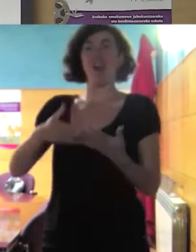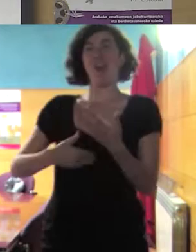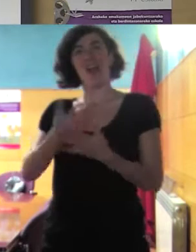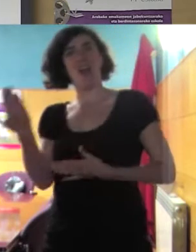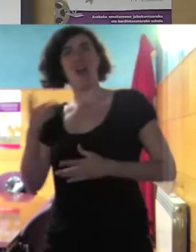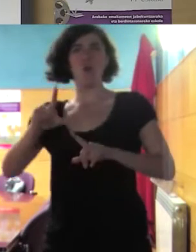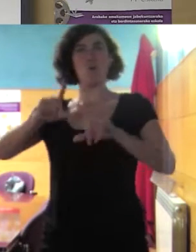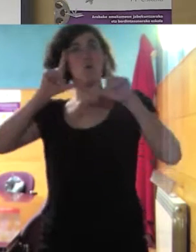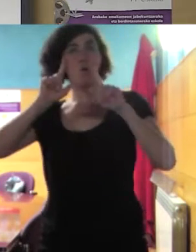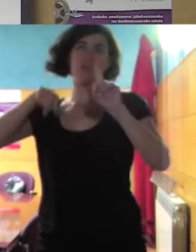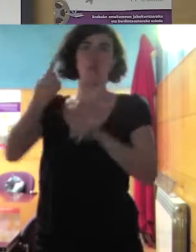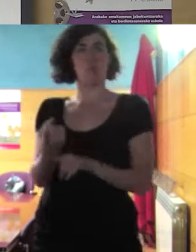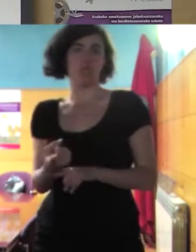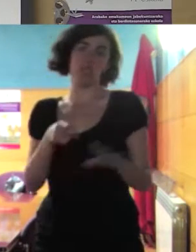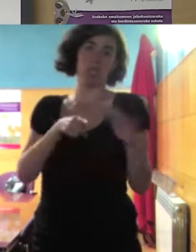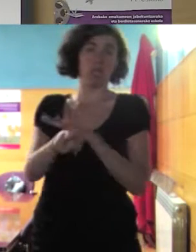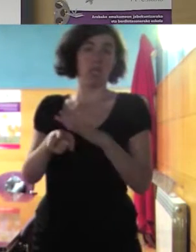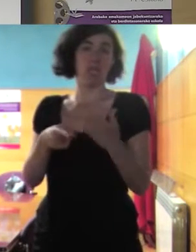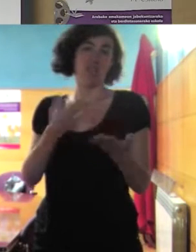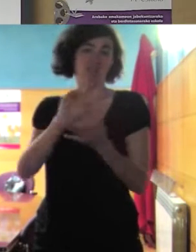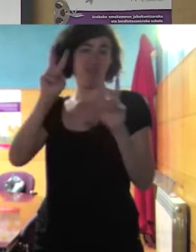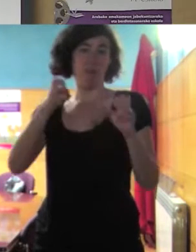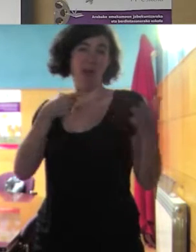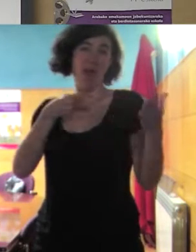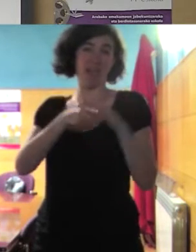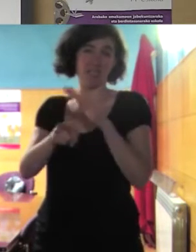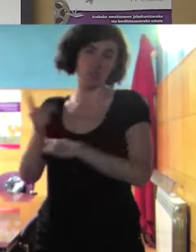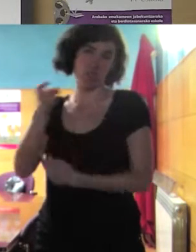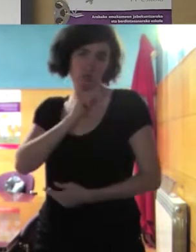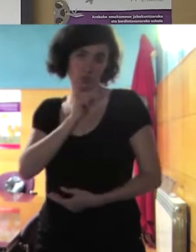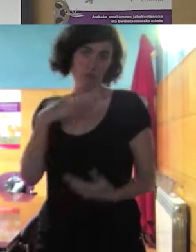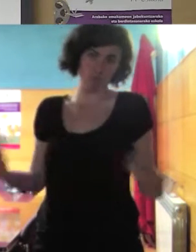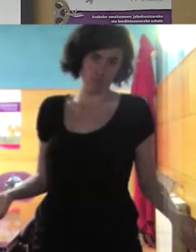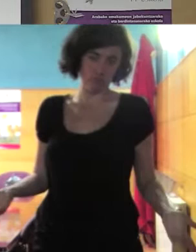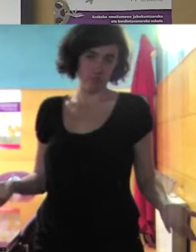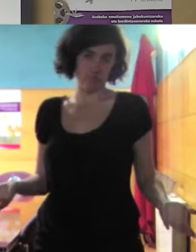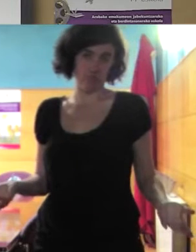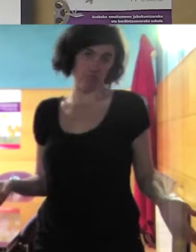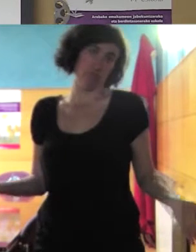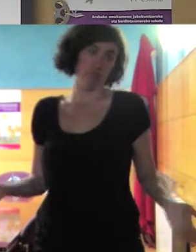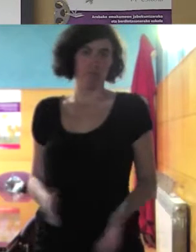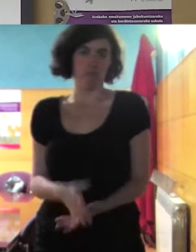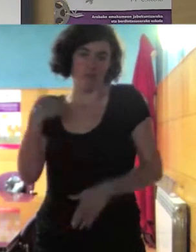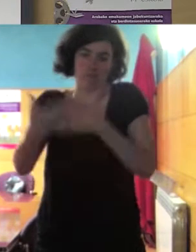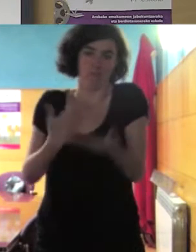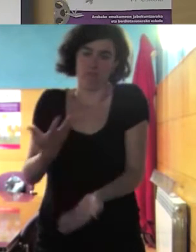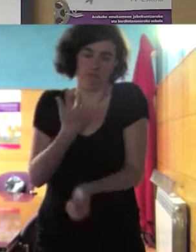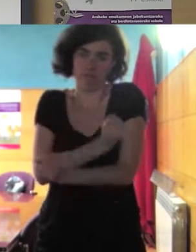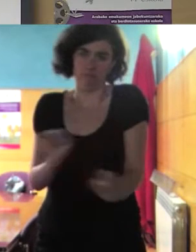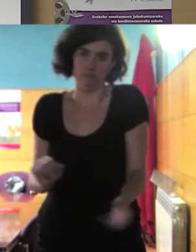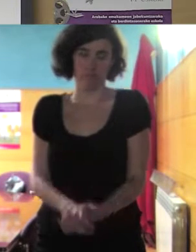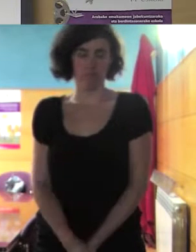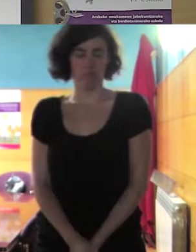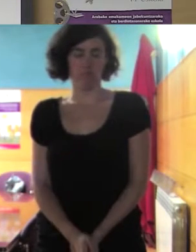capacidad de negociación hay para sacar este tema adelante para sacar este tema adelante entonces bueno